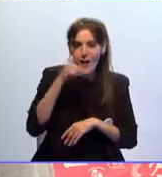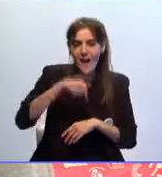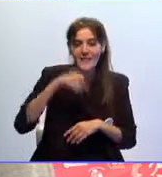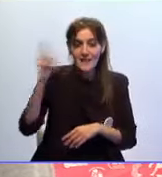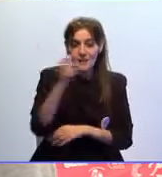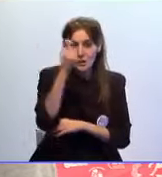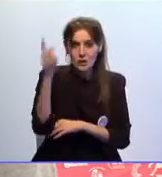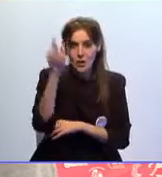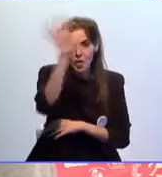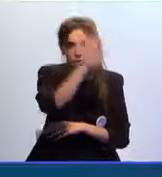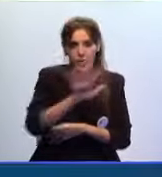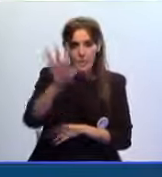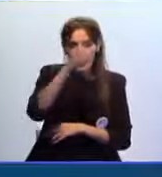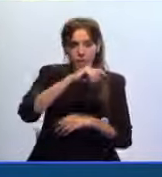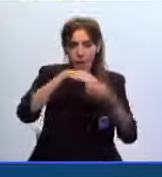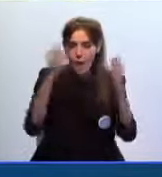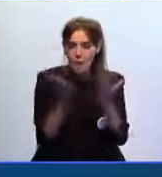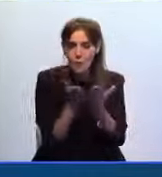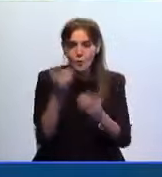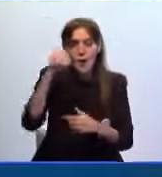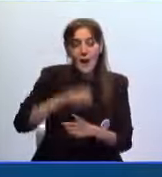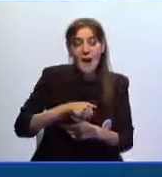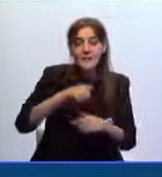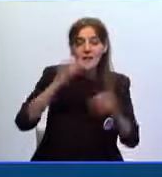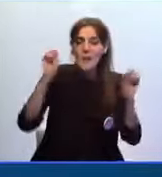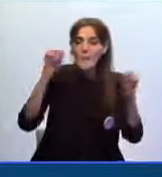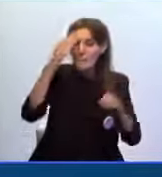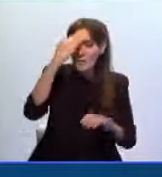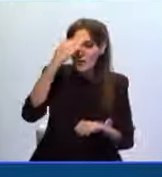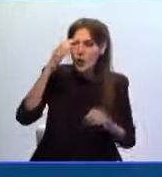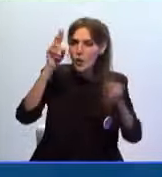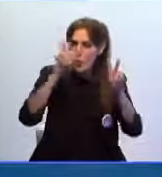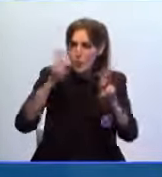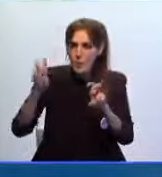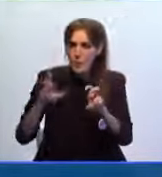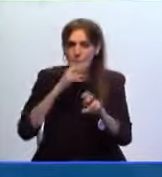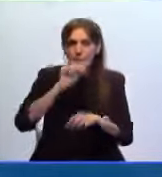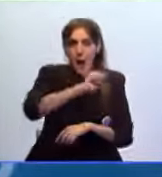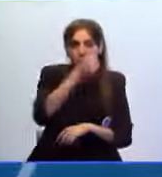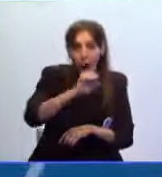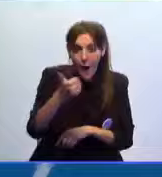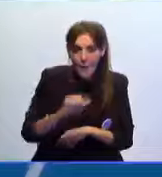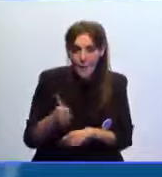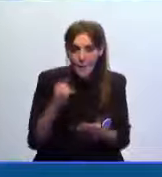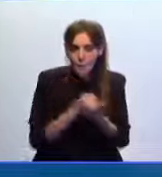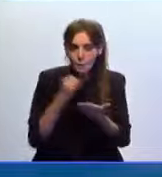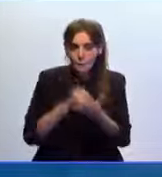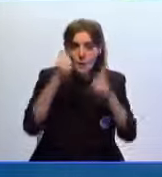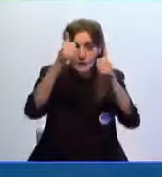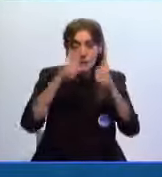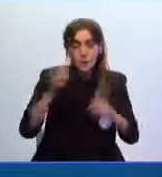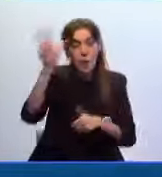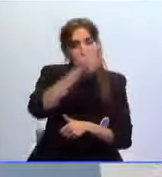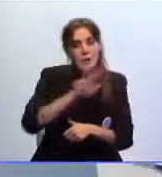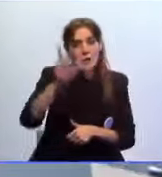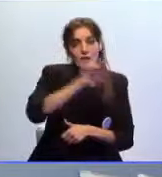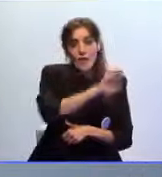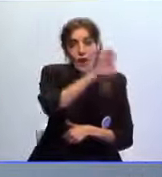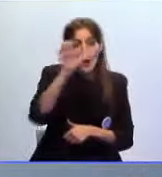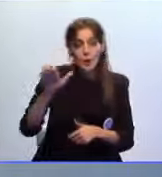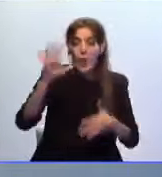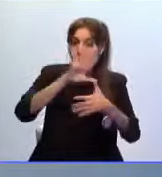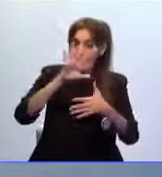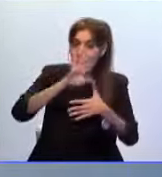triunfando en todo el mundo Los nuevos monitores que superaron todas las pruebas han adquirido la titulación nacional europea